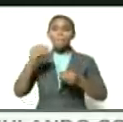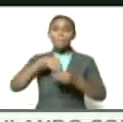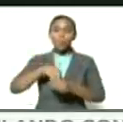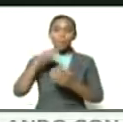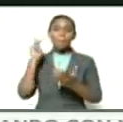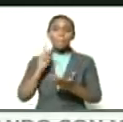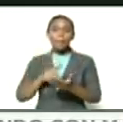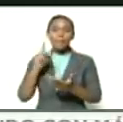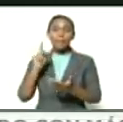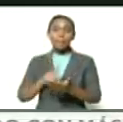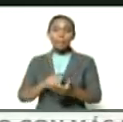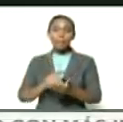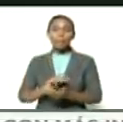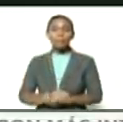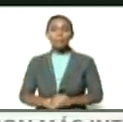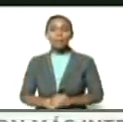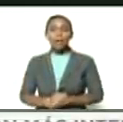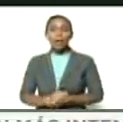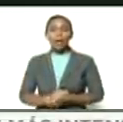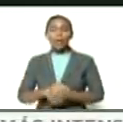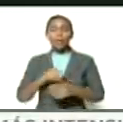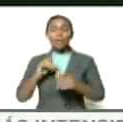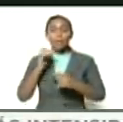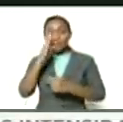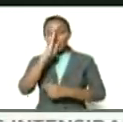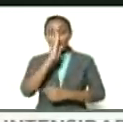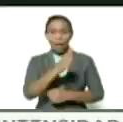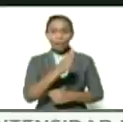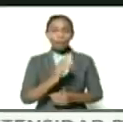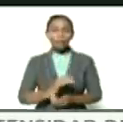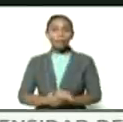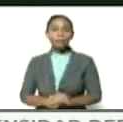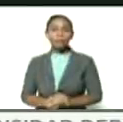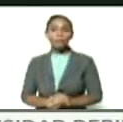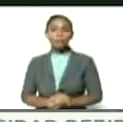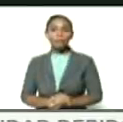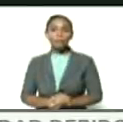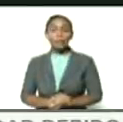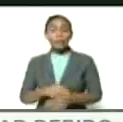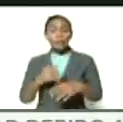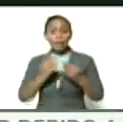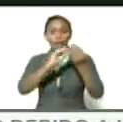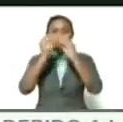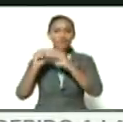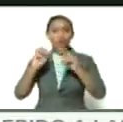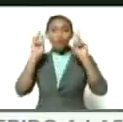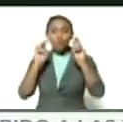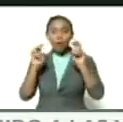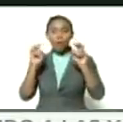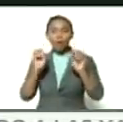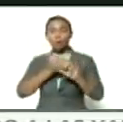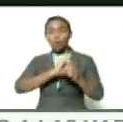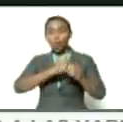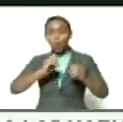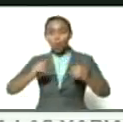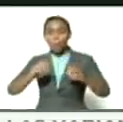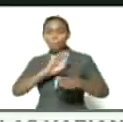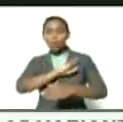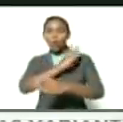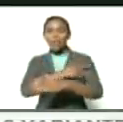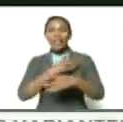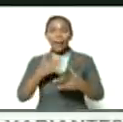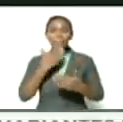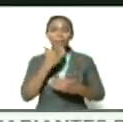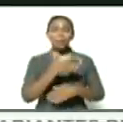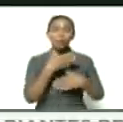participativa protagónica directa que va a crear nuevos órganos de poder que van a